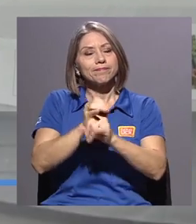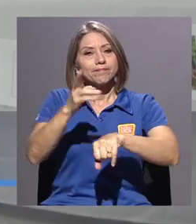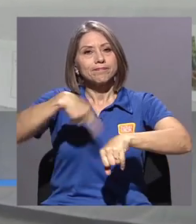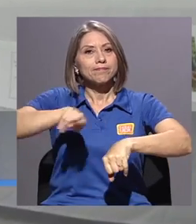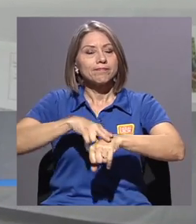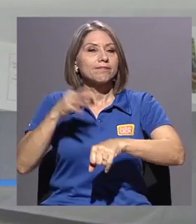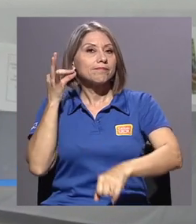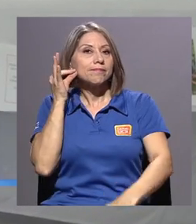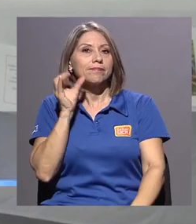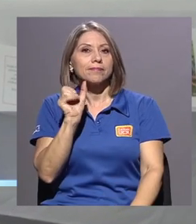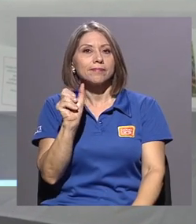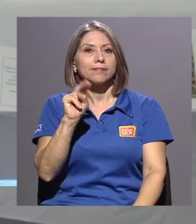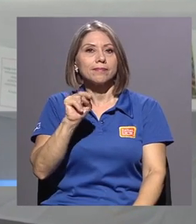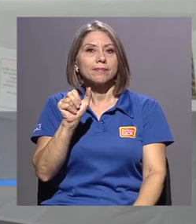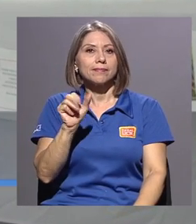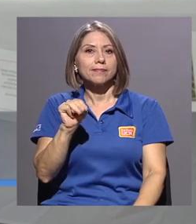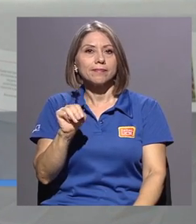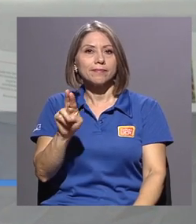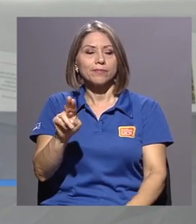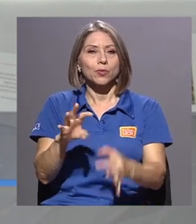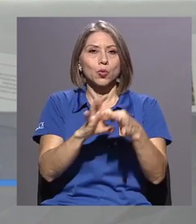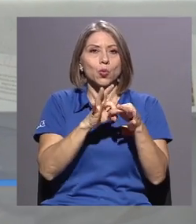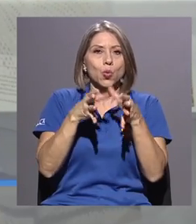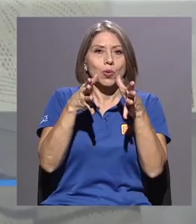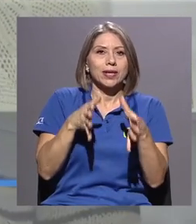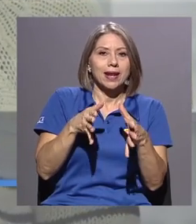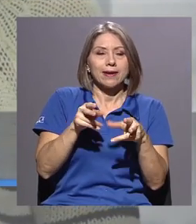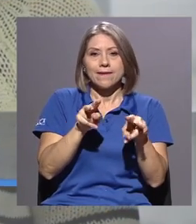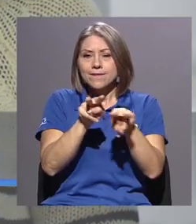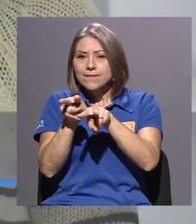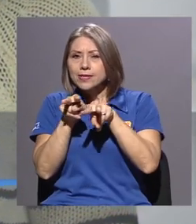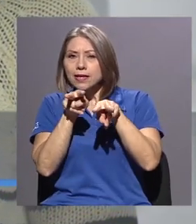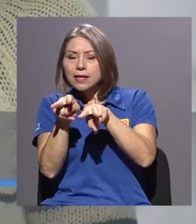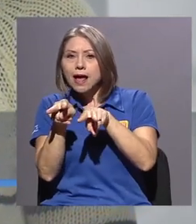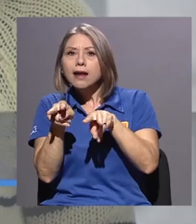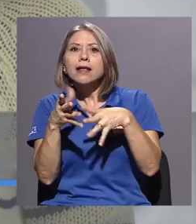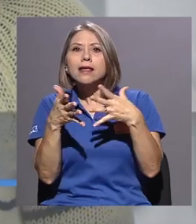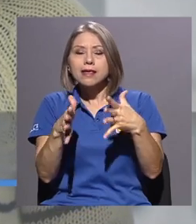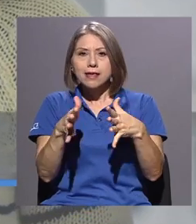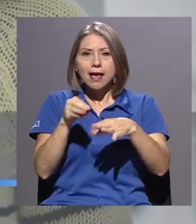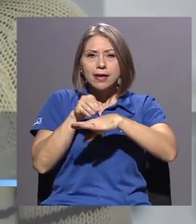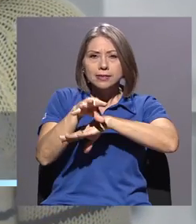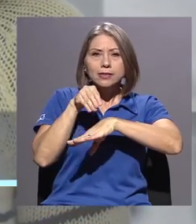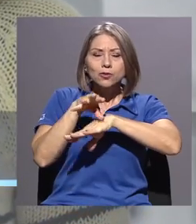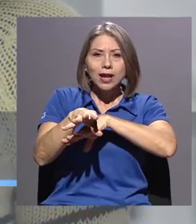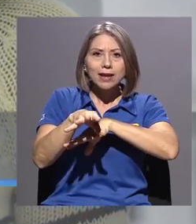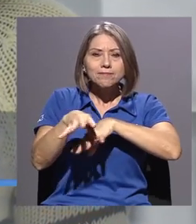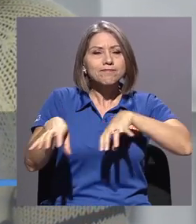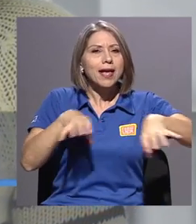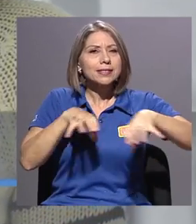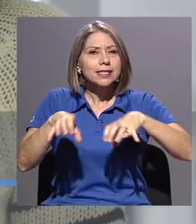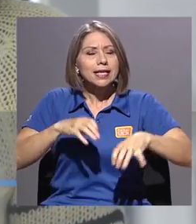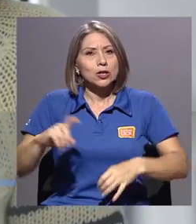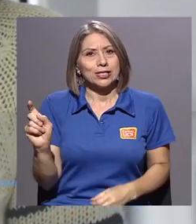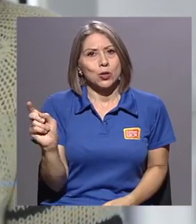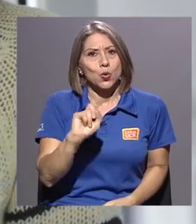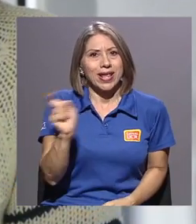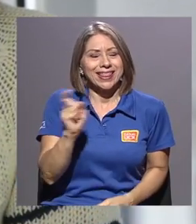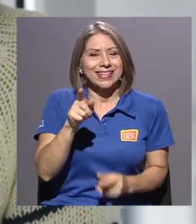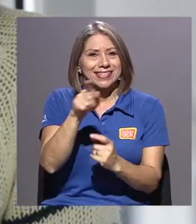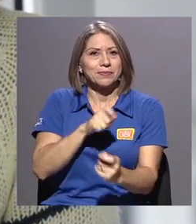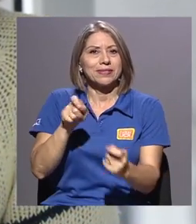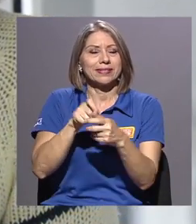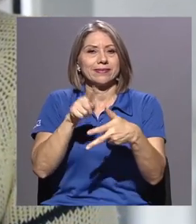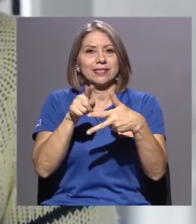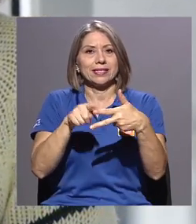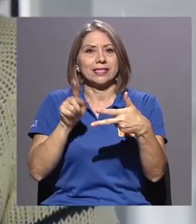Mujer, INAMU, coordinar, fiscalizar y asesorar la consolidación de acciones urgentes y específicas en las tres